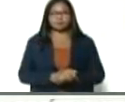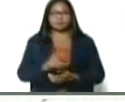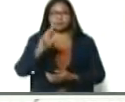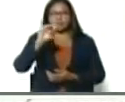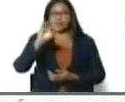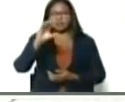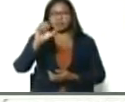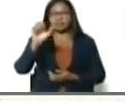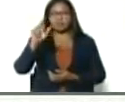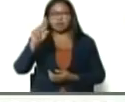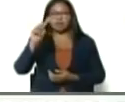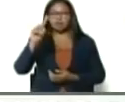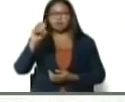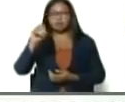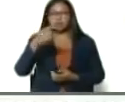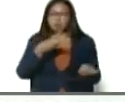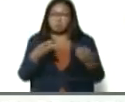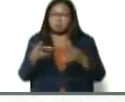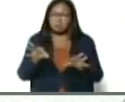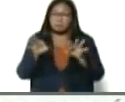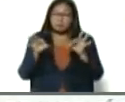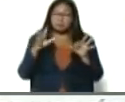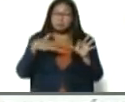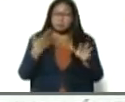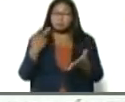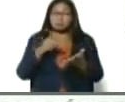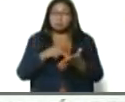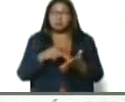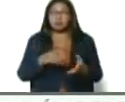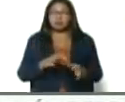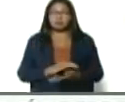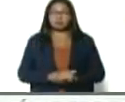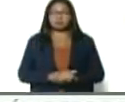Ricardo Sánchez, está invitado especialmente a este acto,